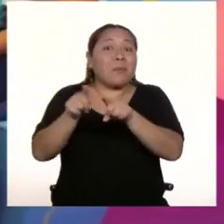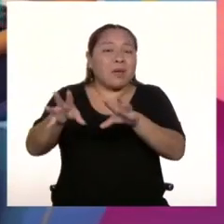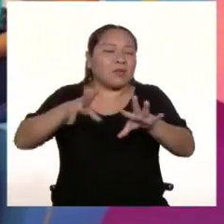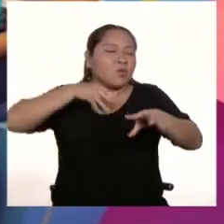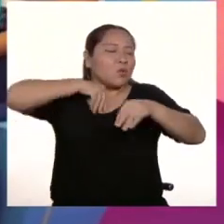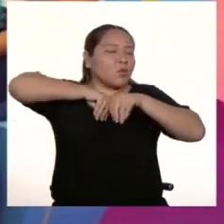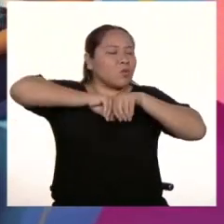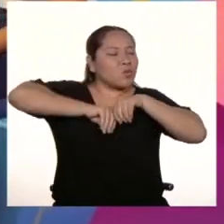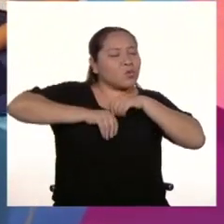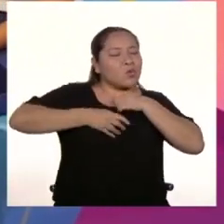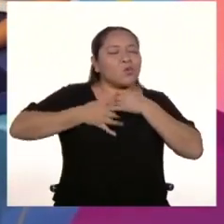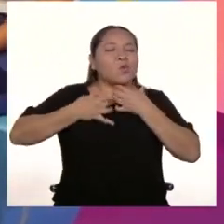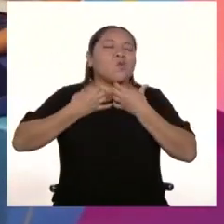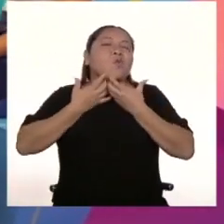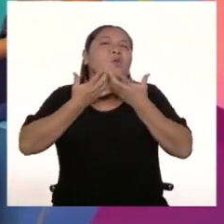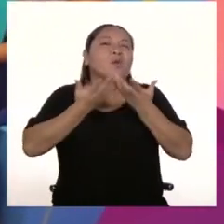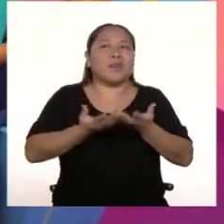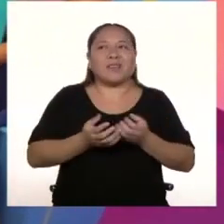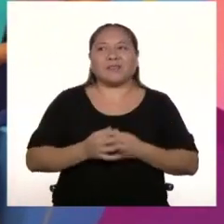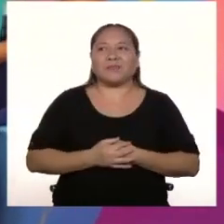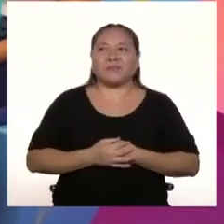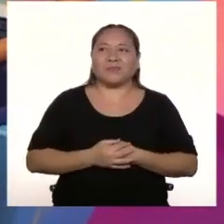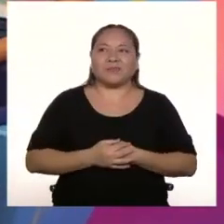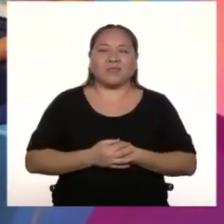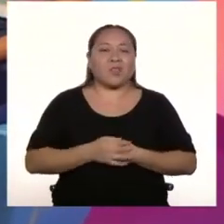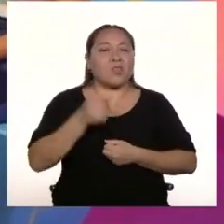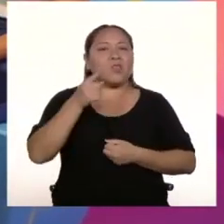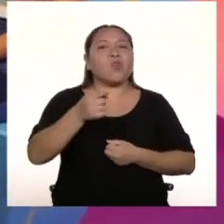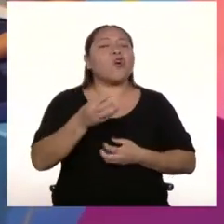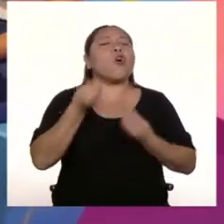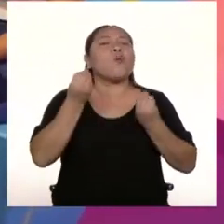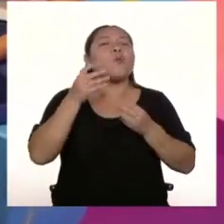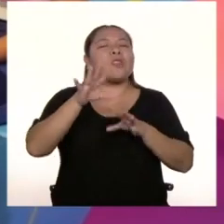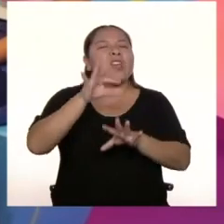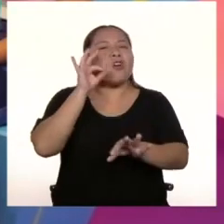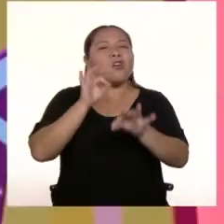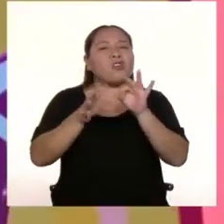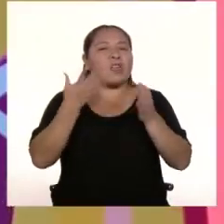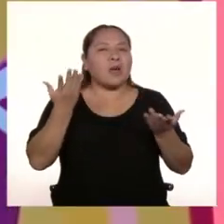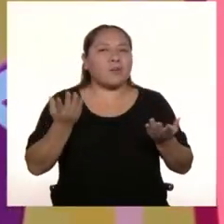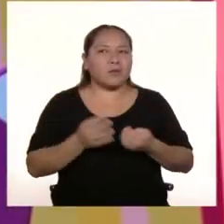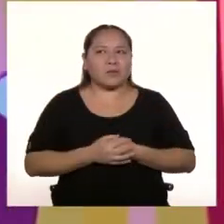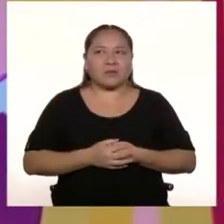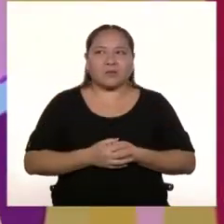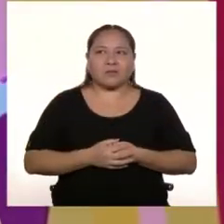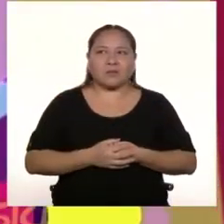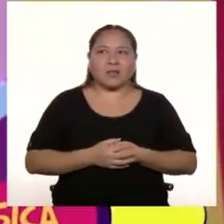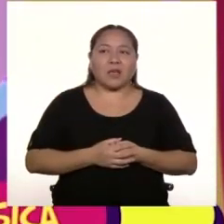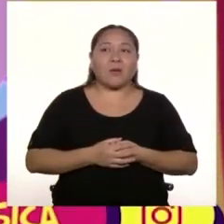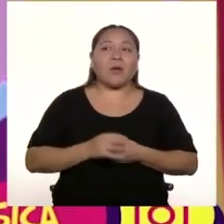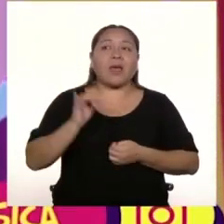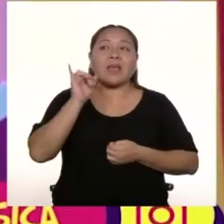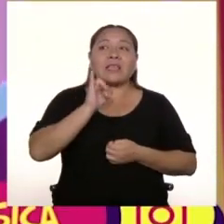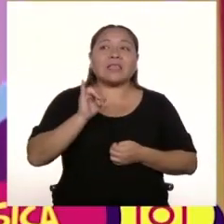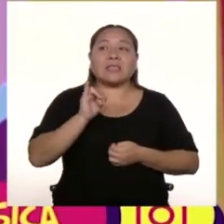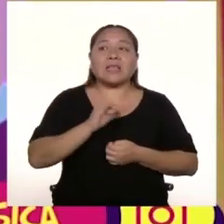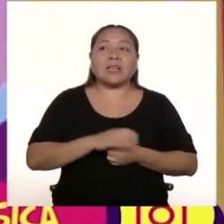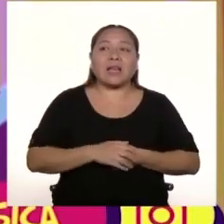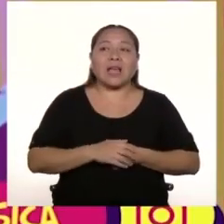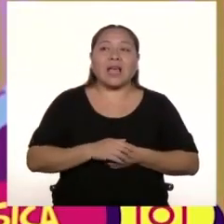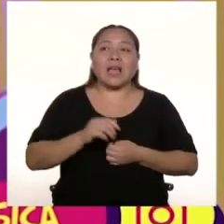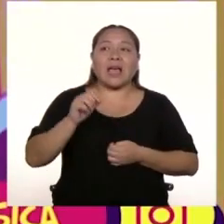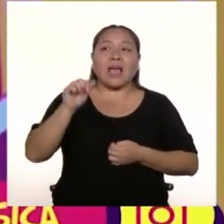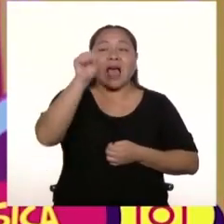autenticidad Para conocerte más Cuéntanos Cómo te podemos encontrar En redes sociales Me pueden encontrar en Instagram Como